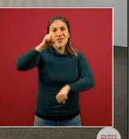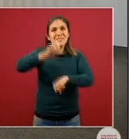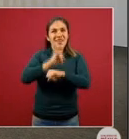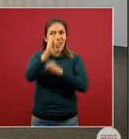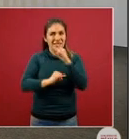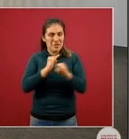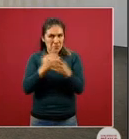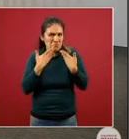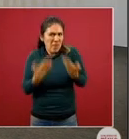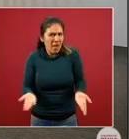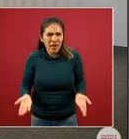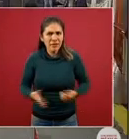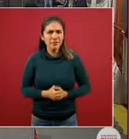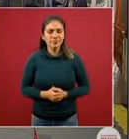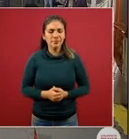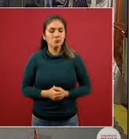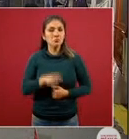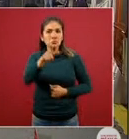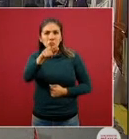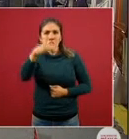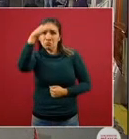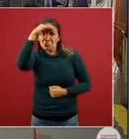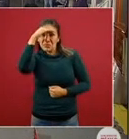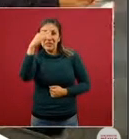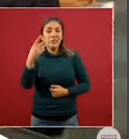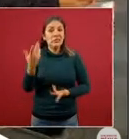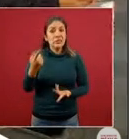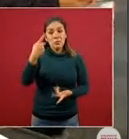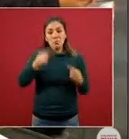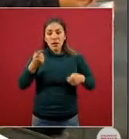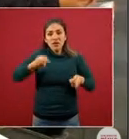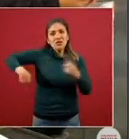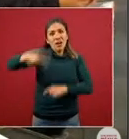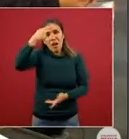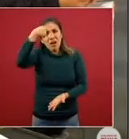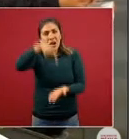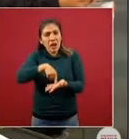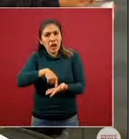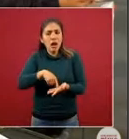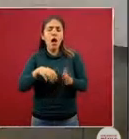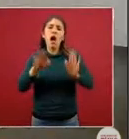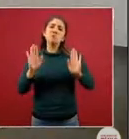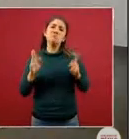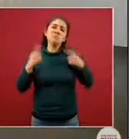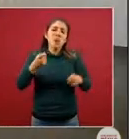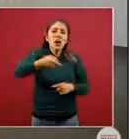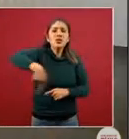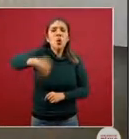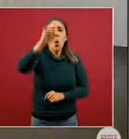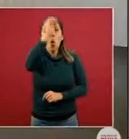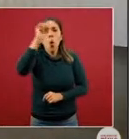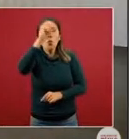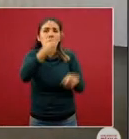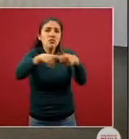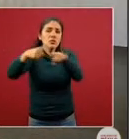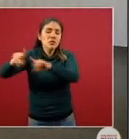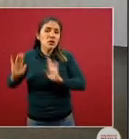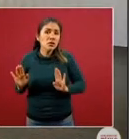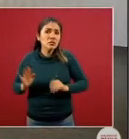bien no le importa entonces que la gente no le crea cada quien que opine lo que quiera por supuesto si